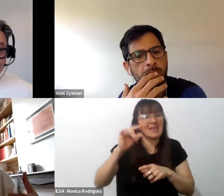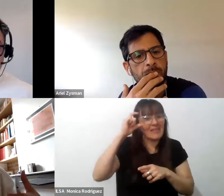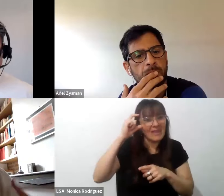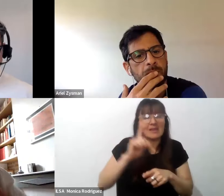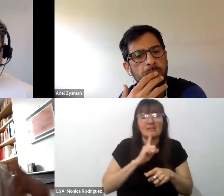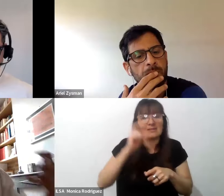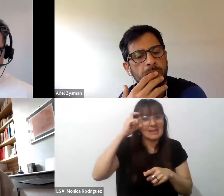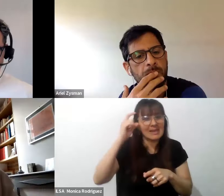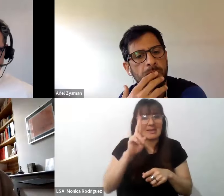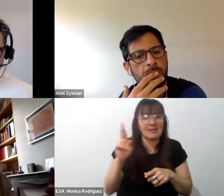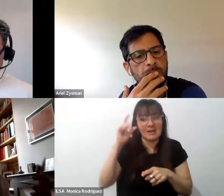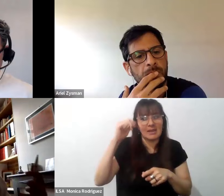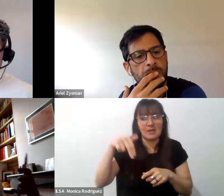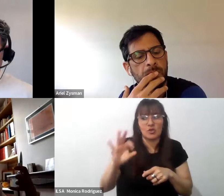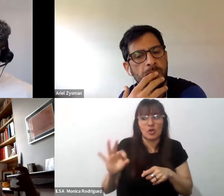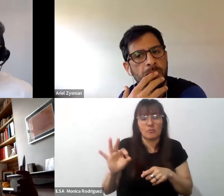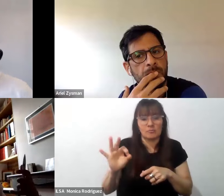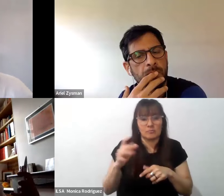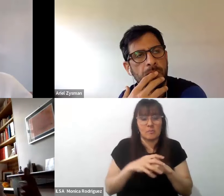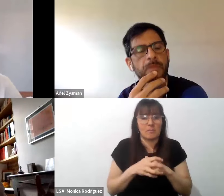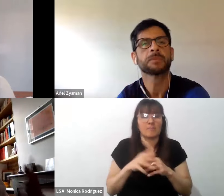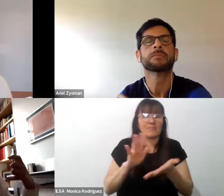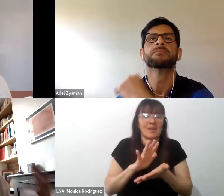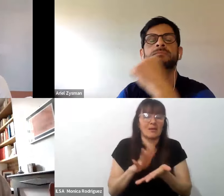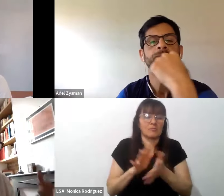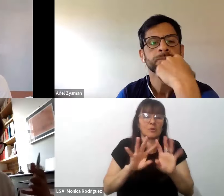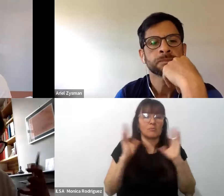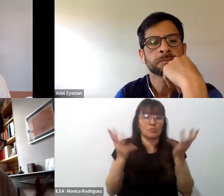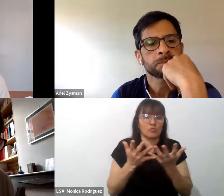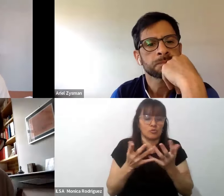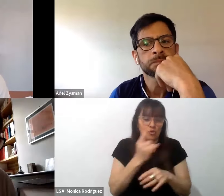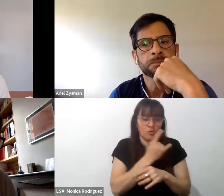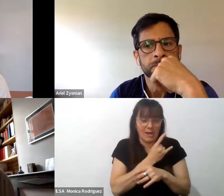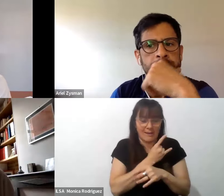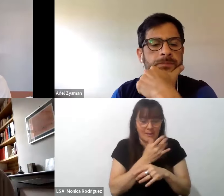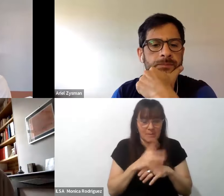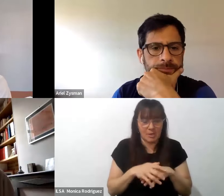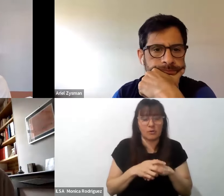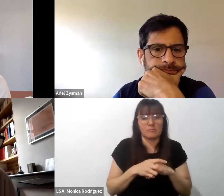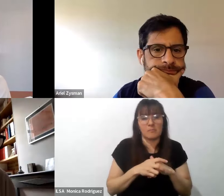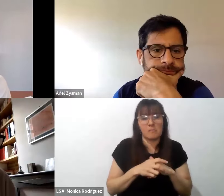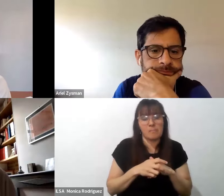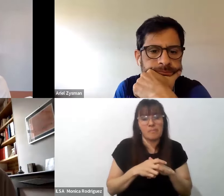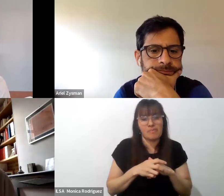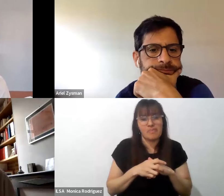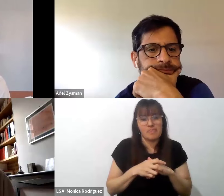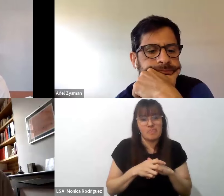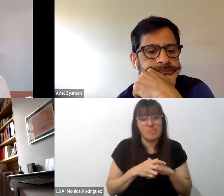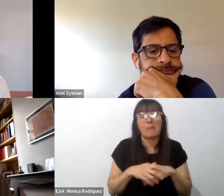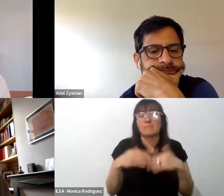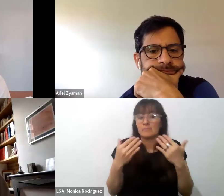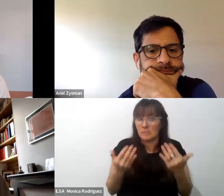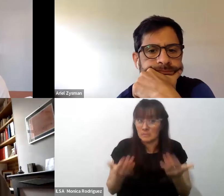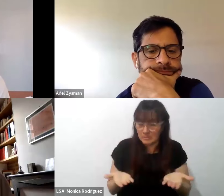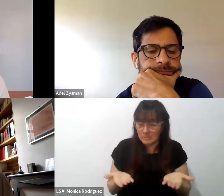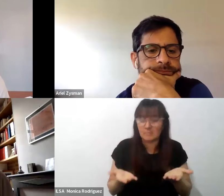el mundo académico de los investigadores y el mundo de los docentes entonces es un